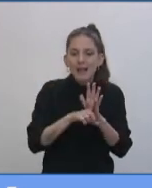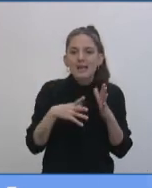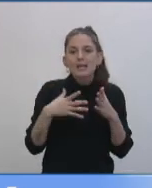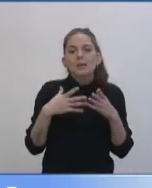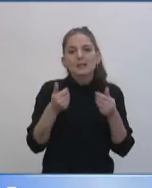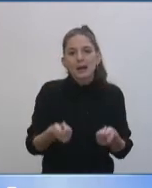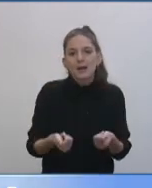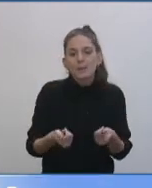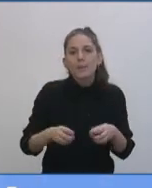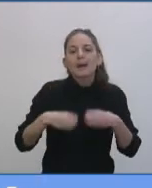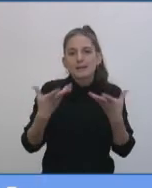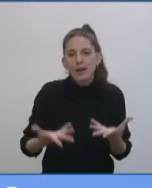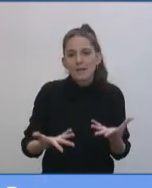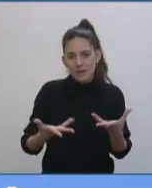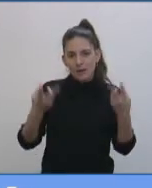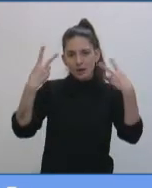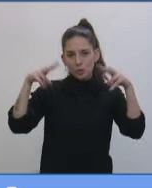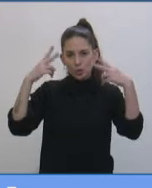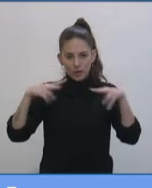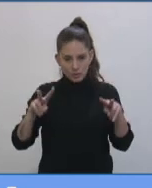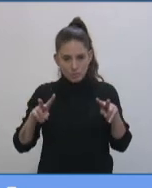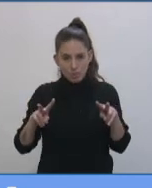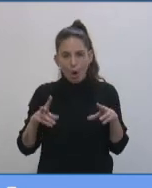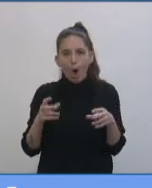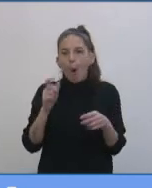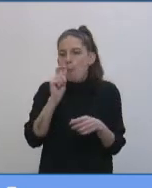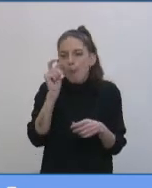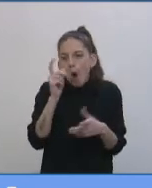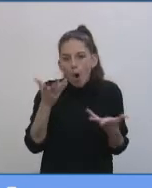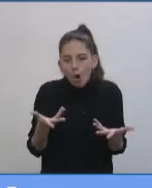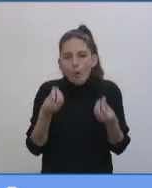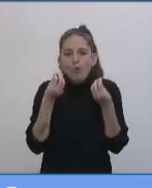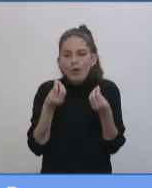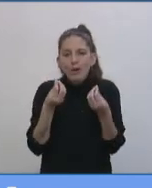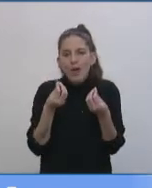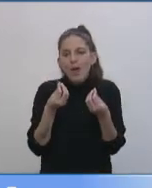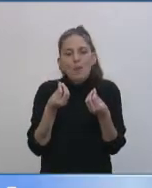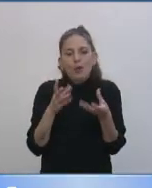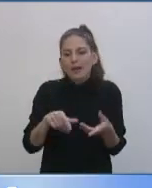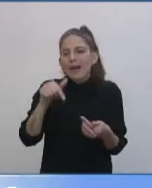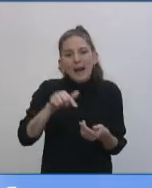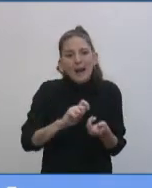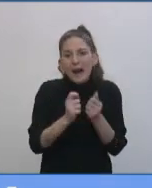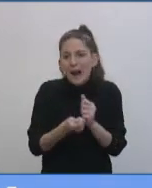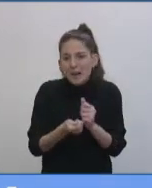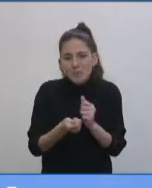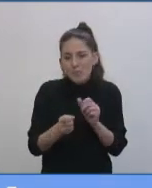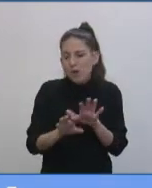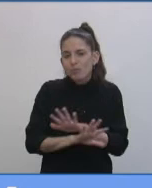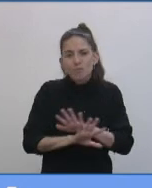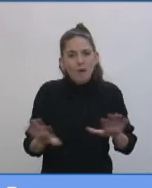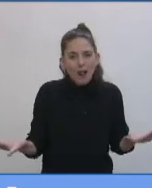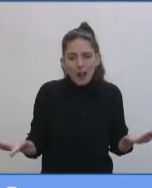turismo. Digo lo que queda porque ya es irreversible el daño que hizo esta pandemia